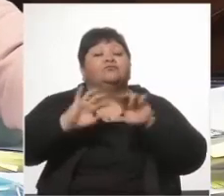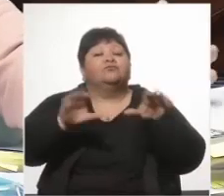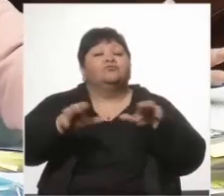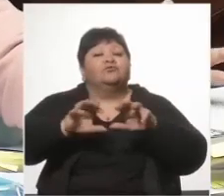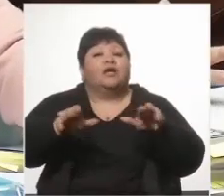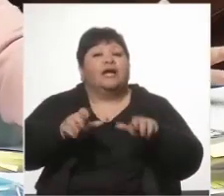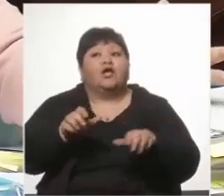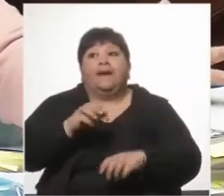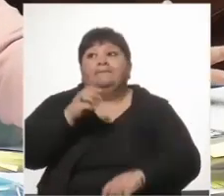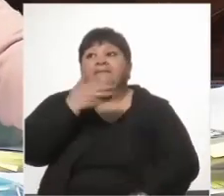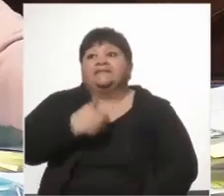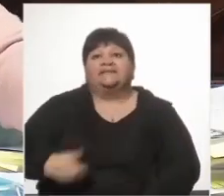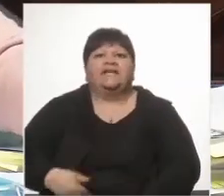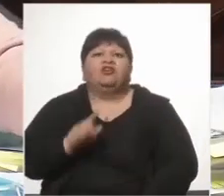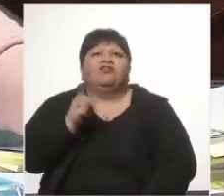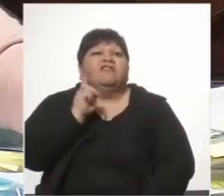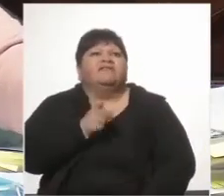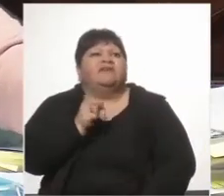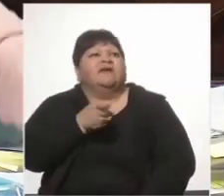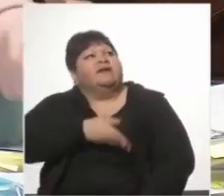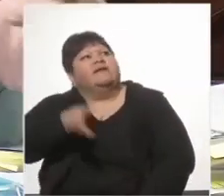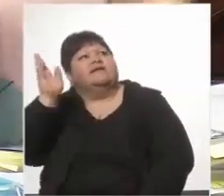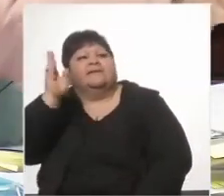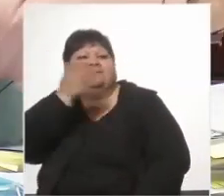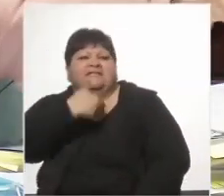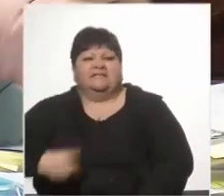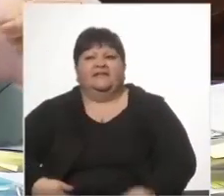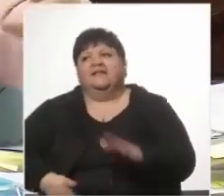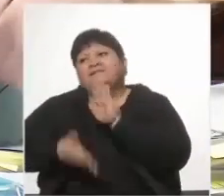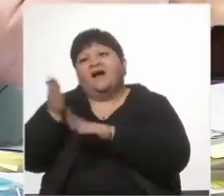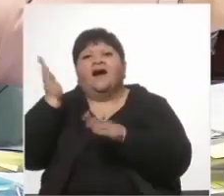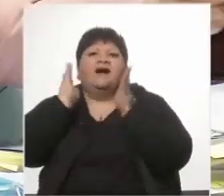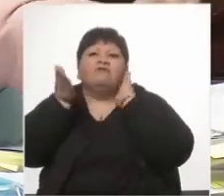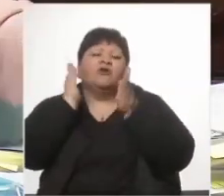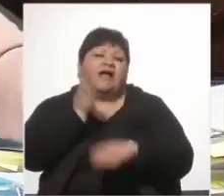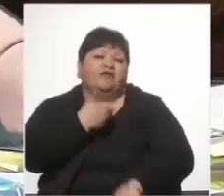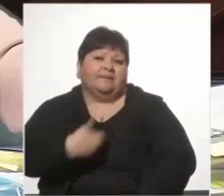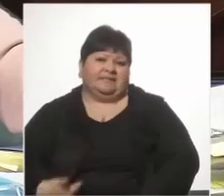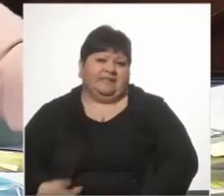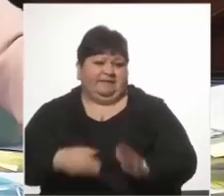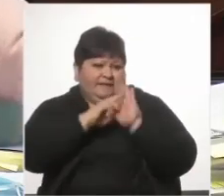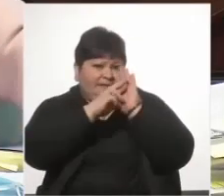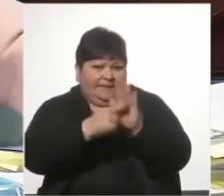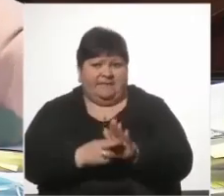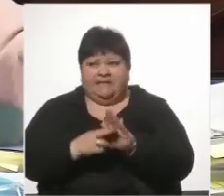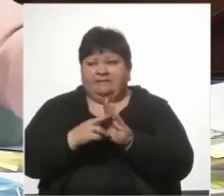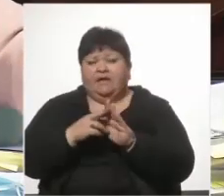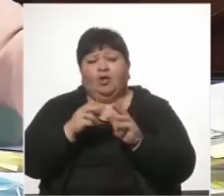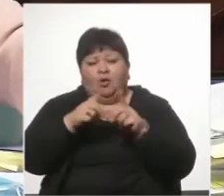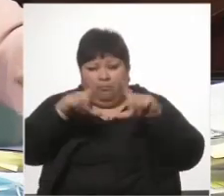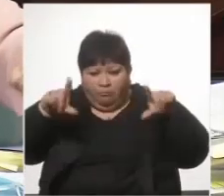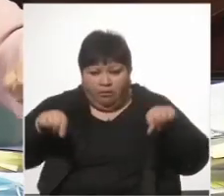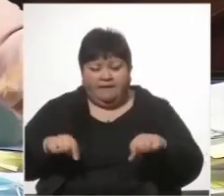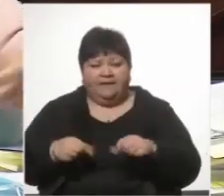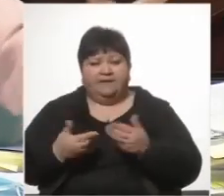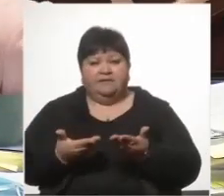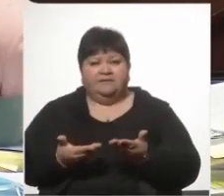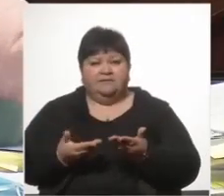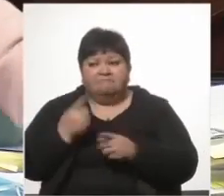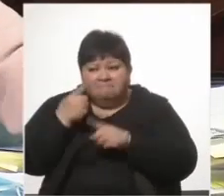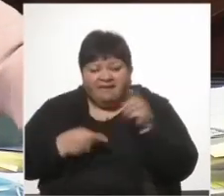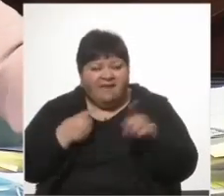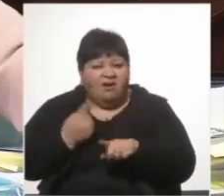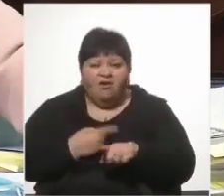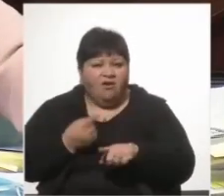no tiene que ir el presidente va un abogado de Presidencia con un poder se podría haber demorado media